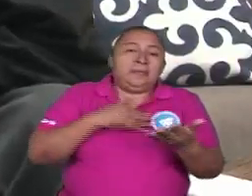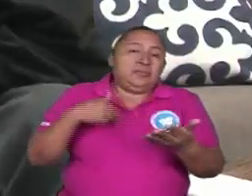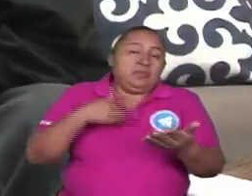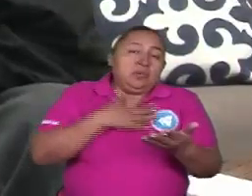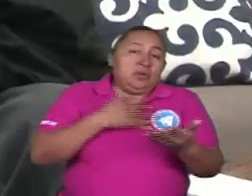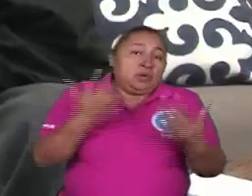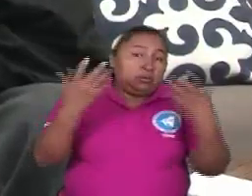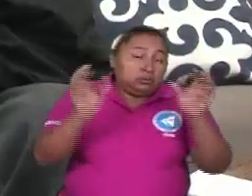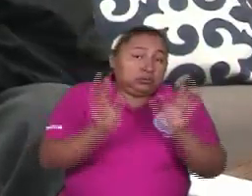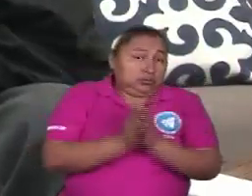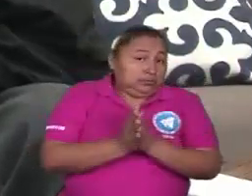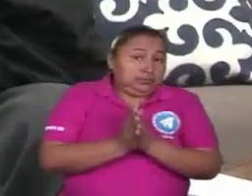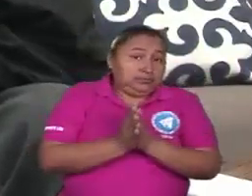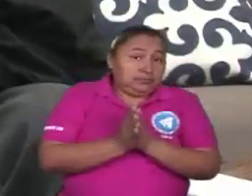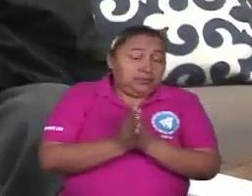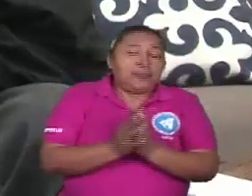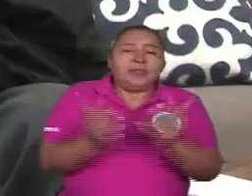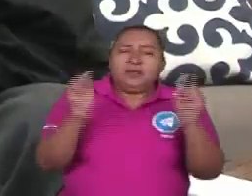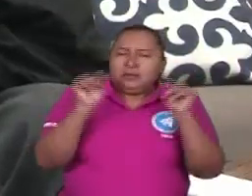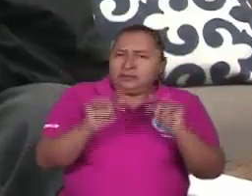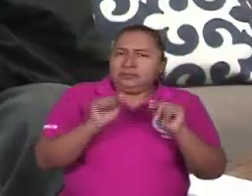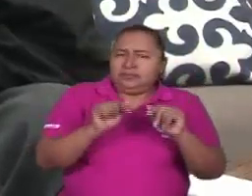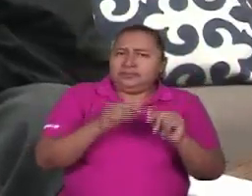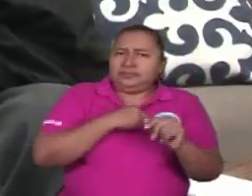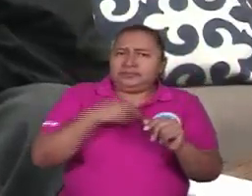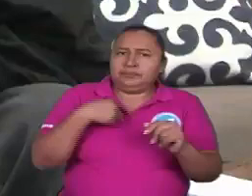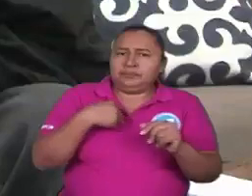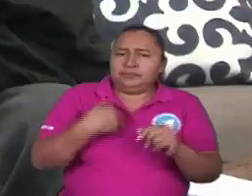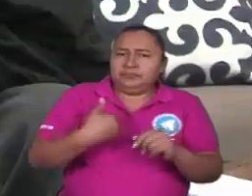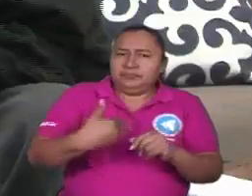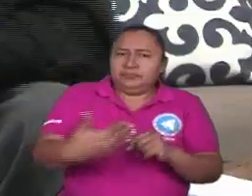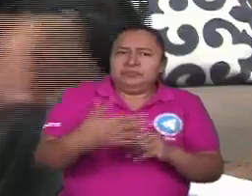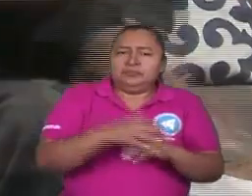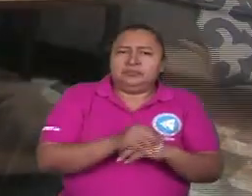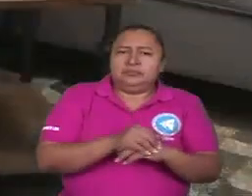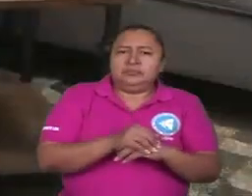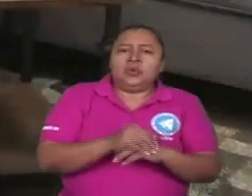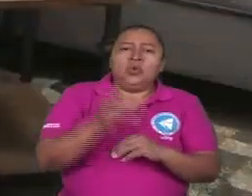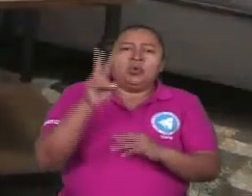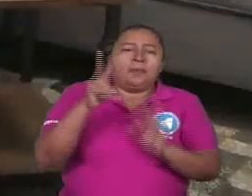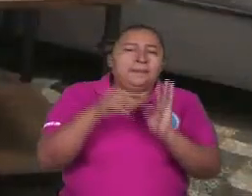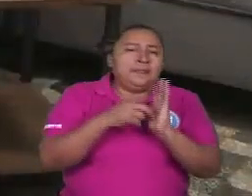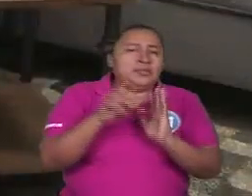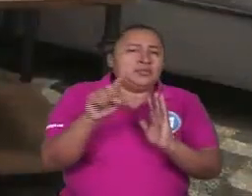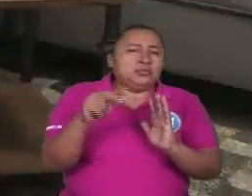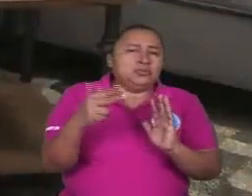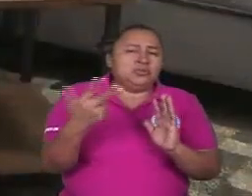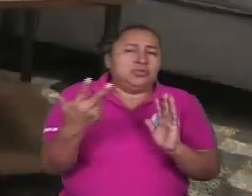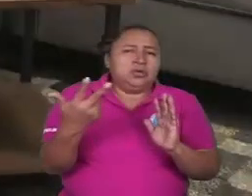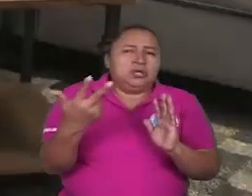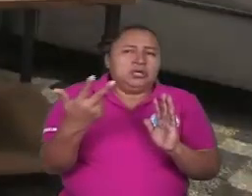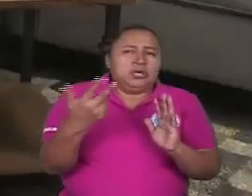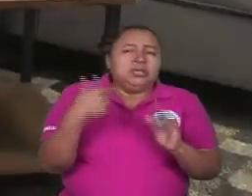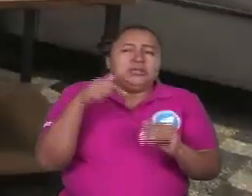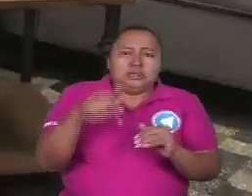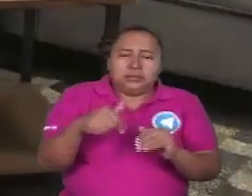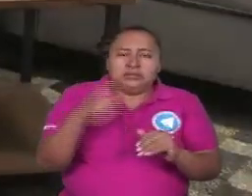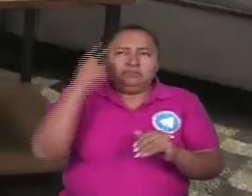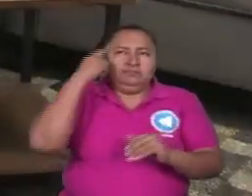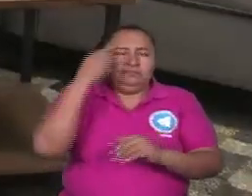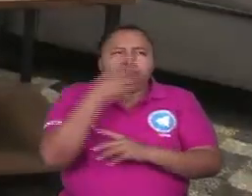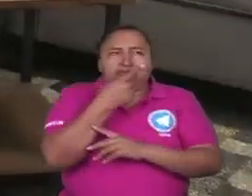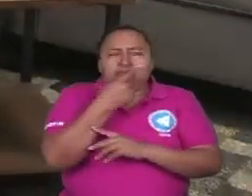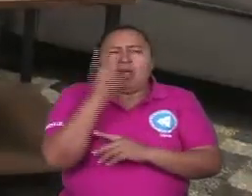entonces este ha sido ¿verdad? un 2018 un 2018 que nos debe llevar a profunda